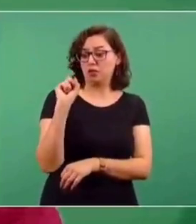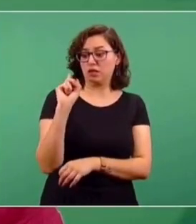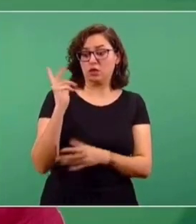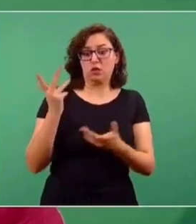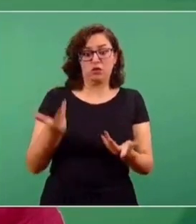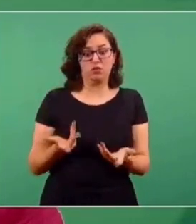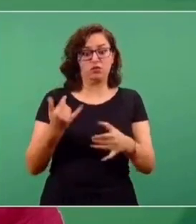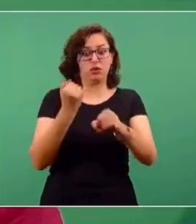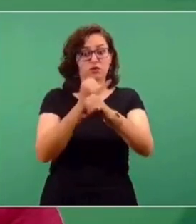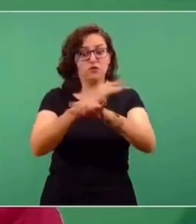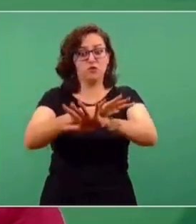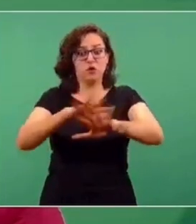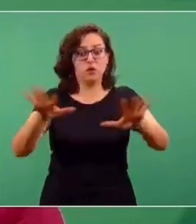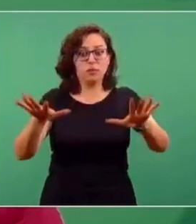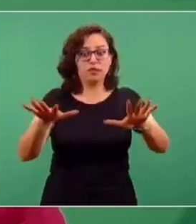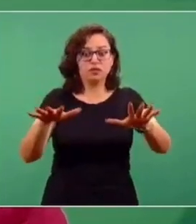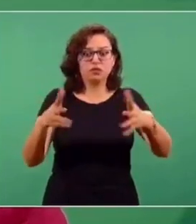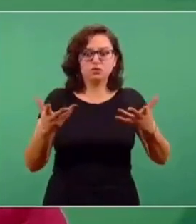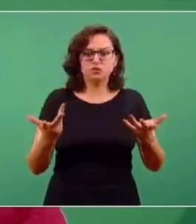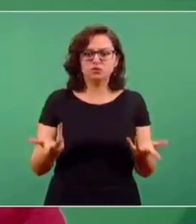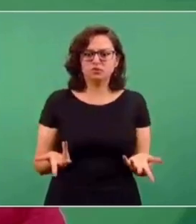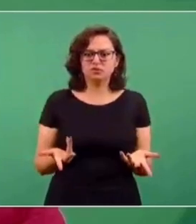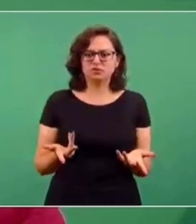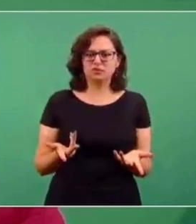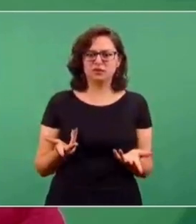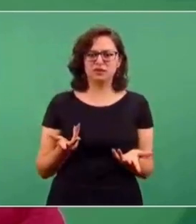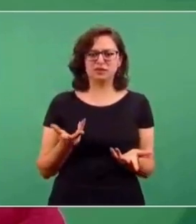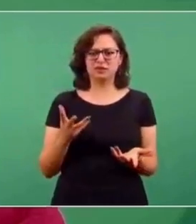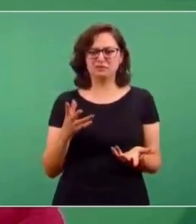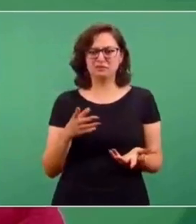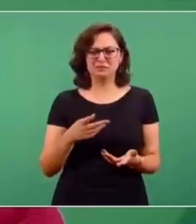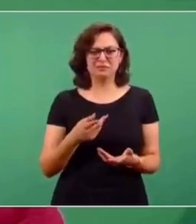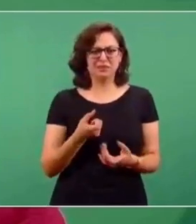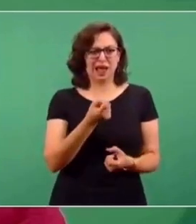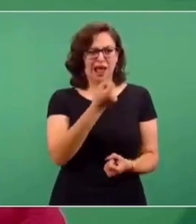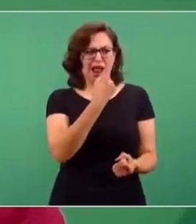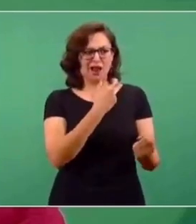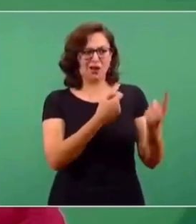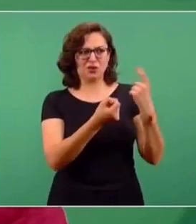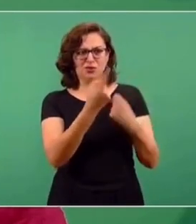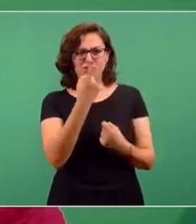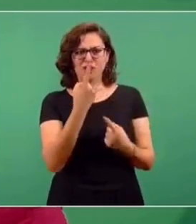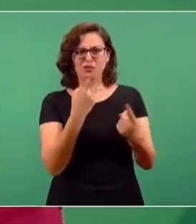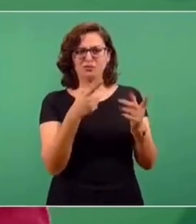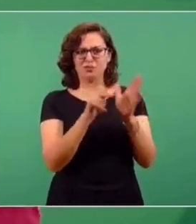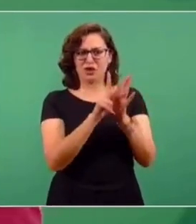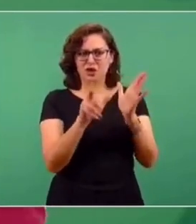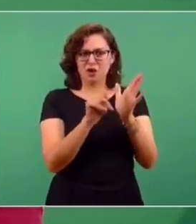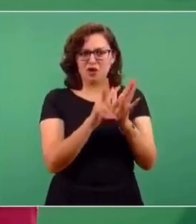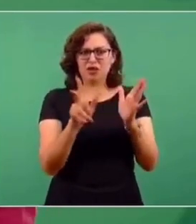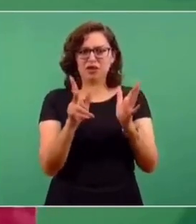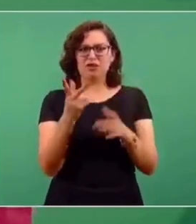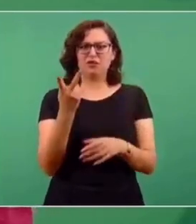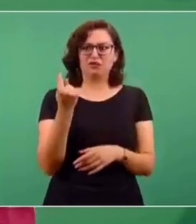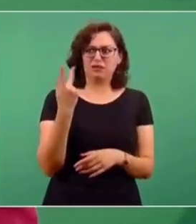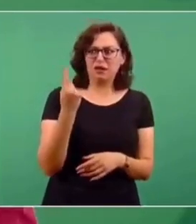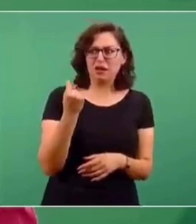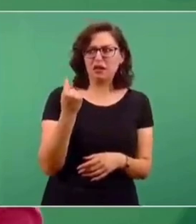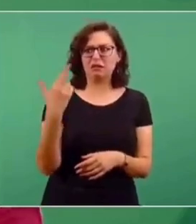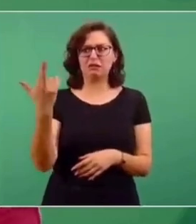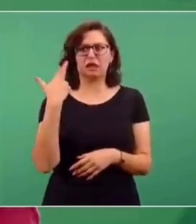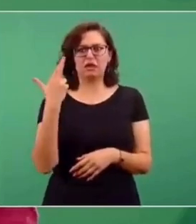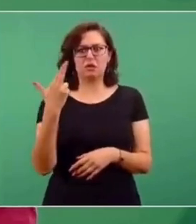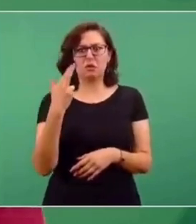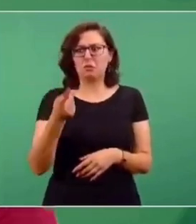primera vez que medios nacionales se encontraban con esta información. Entonces, insisto, no se me vayan ofender, con todo